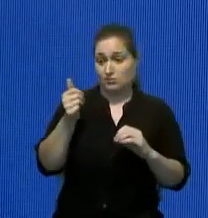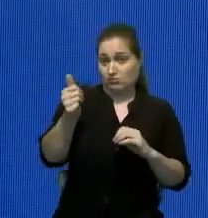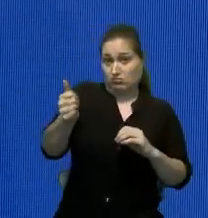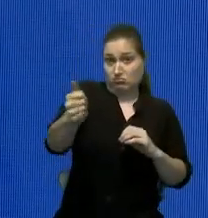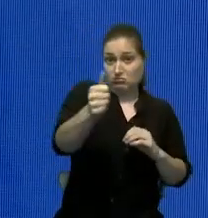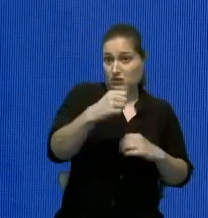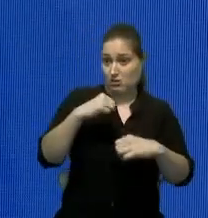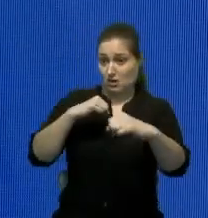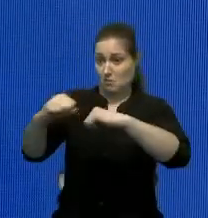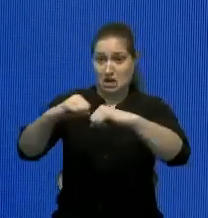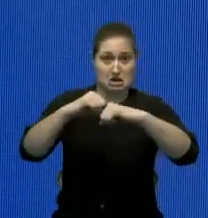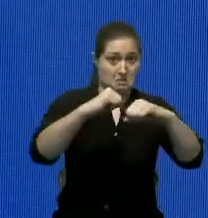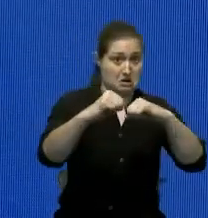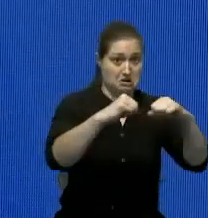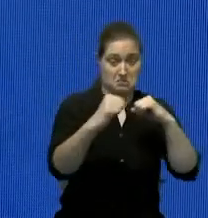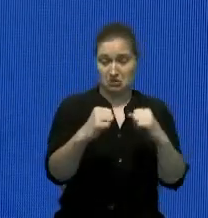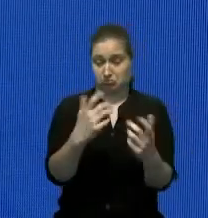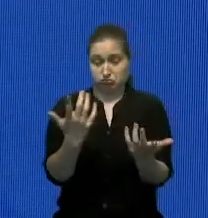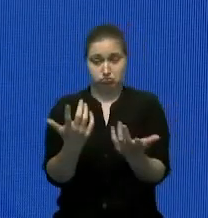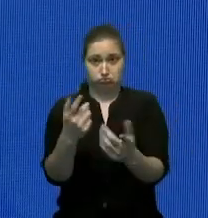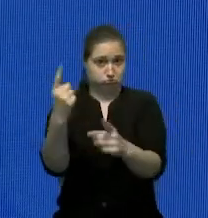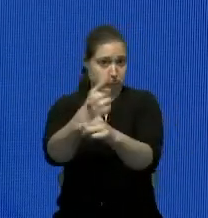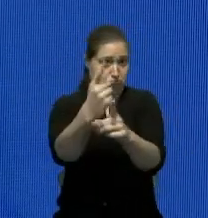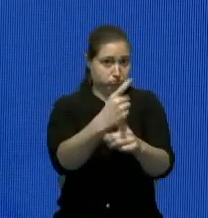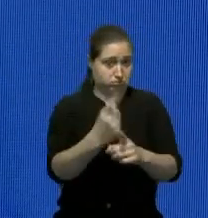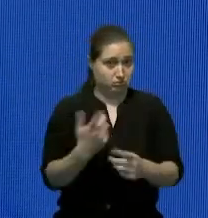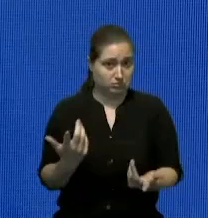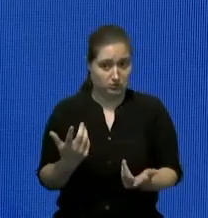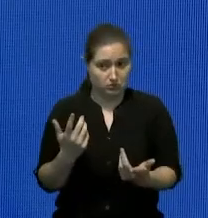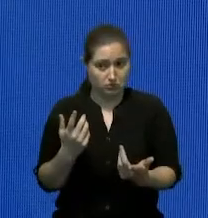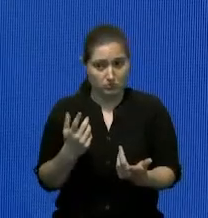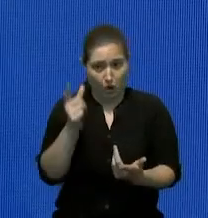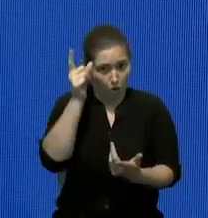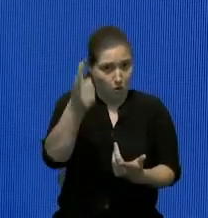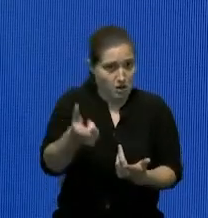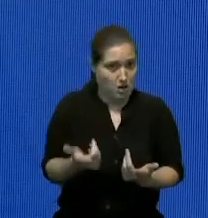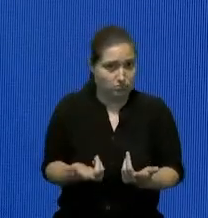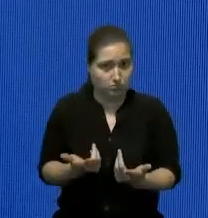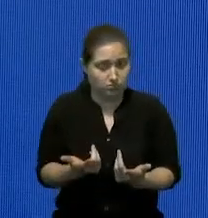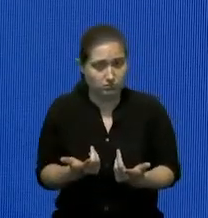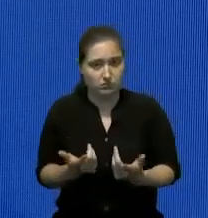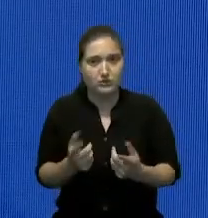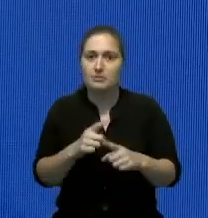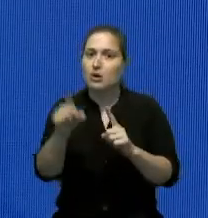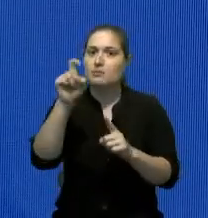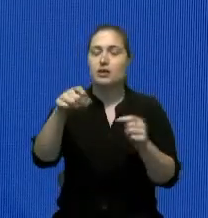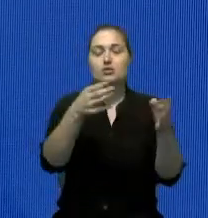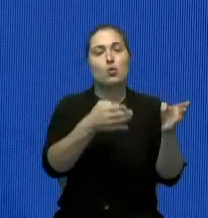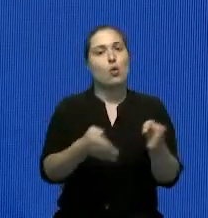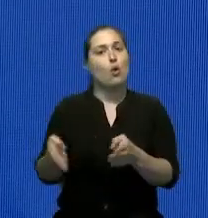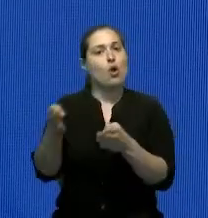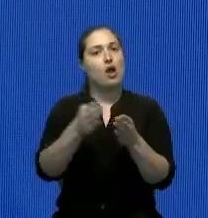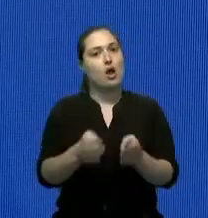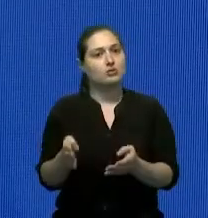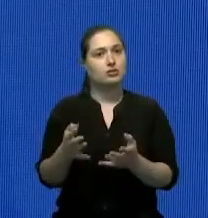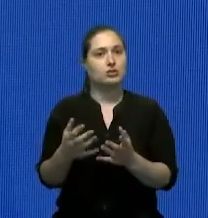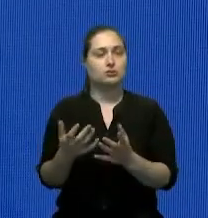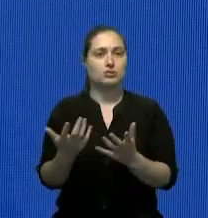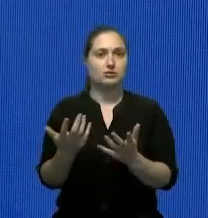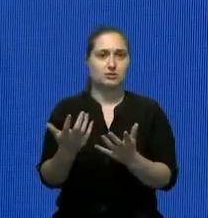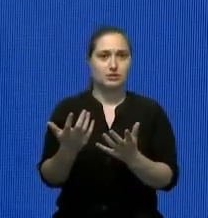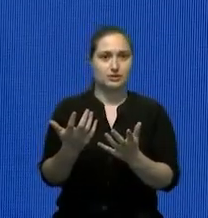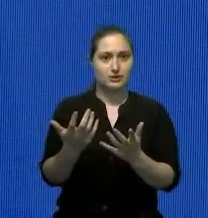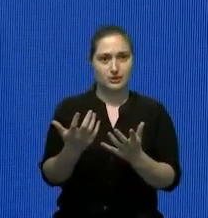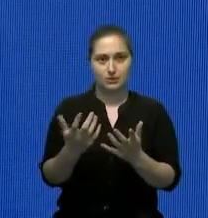legítimas yo pienso que son lógicas pero tienen que ser organizadas de tal manera que ni afecte repito el